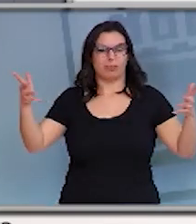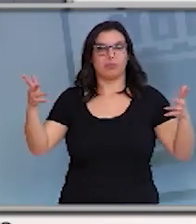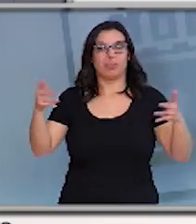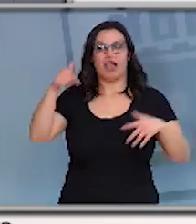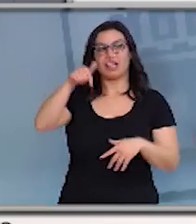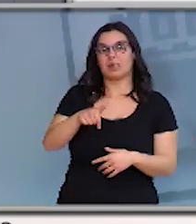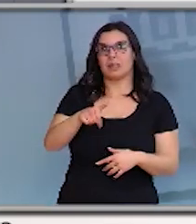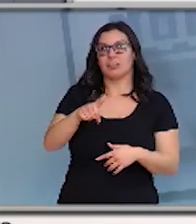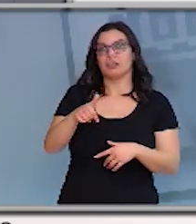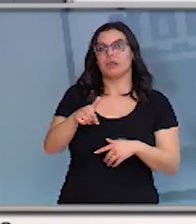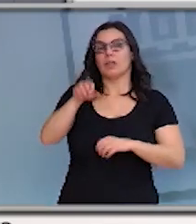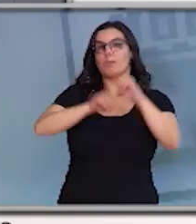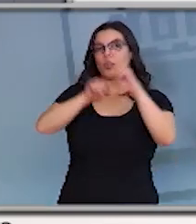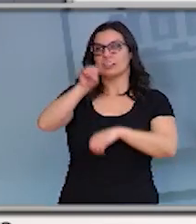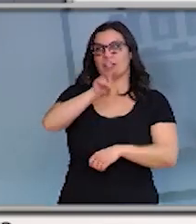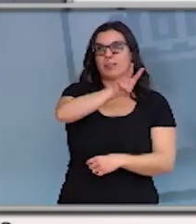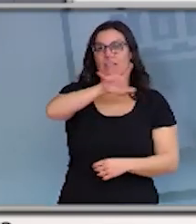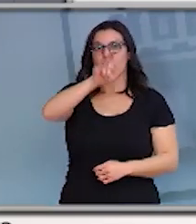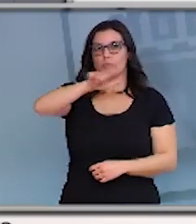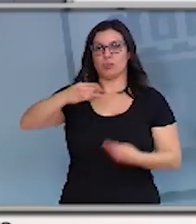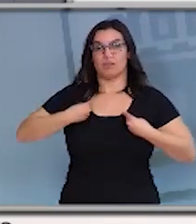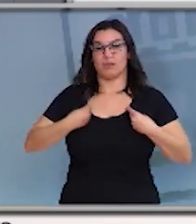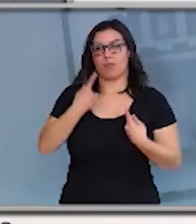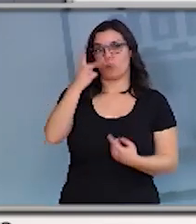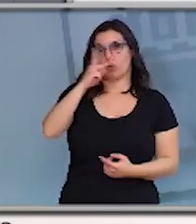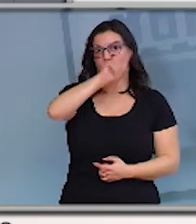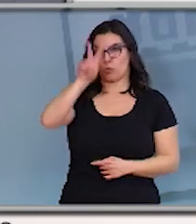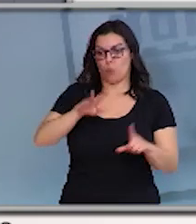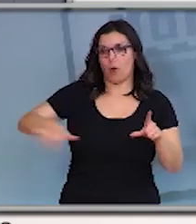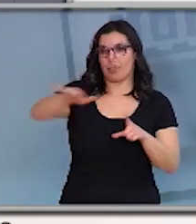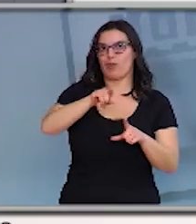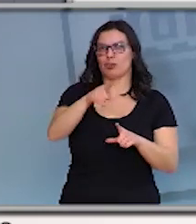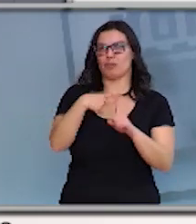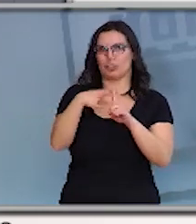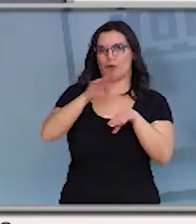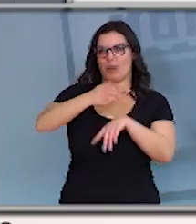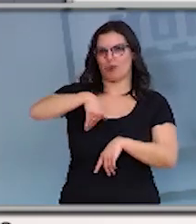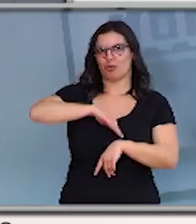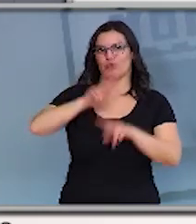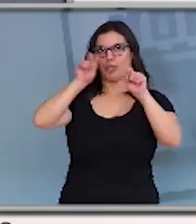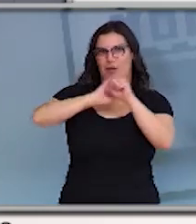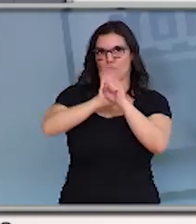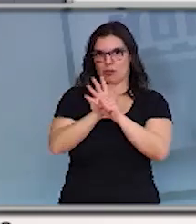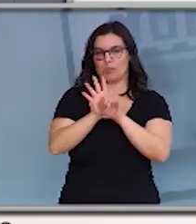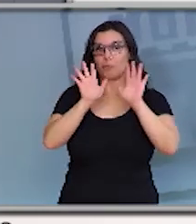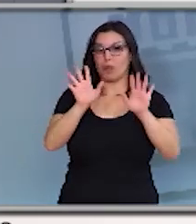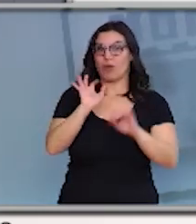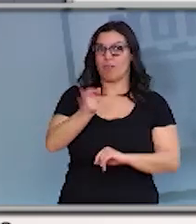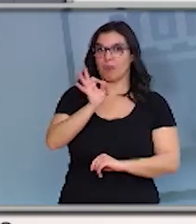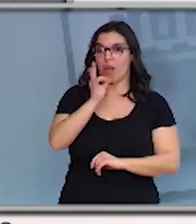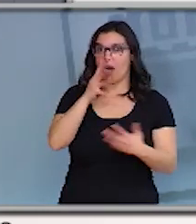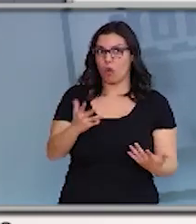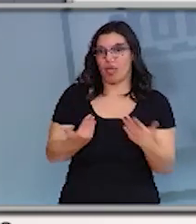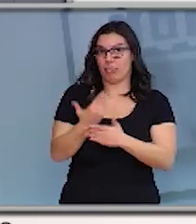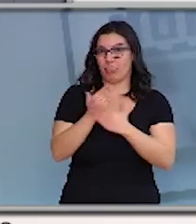25 habitantes por kilómetro cuadrado, juega a noso favor. Si es cierto que durante estes días poden